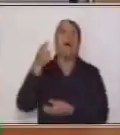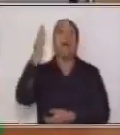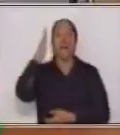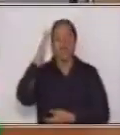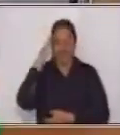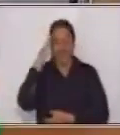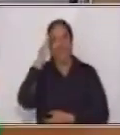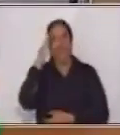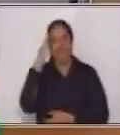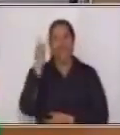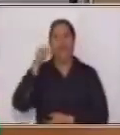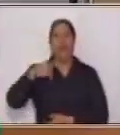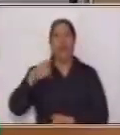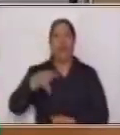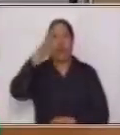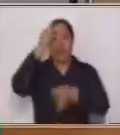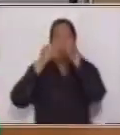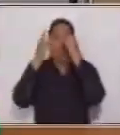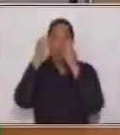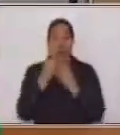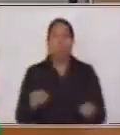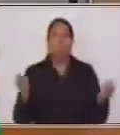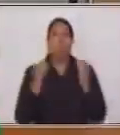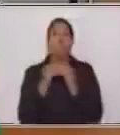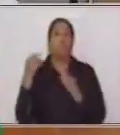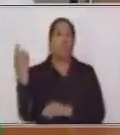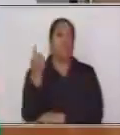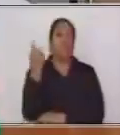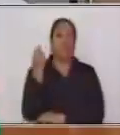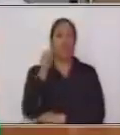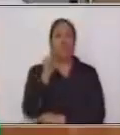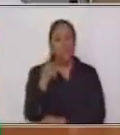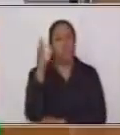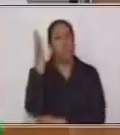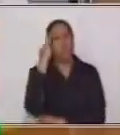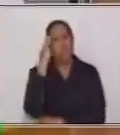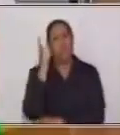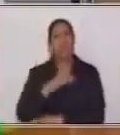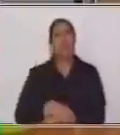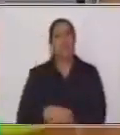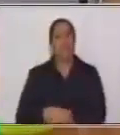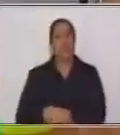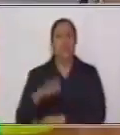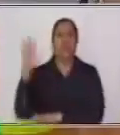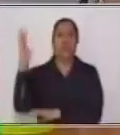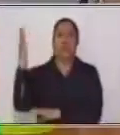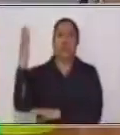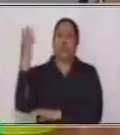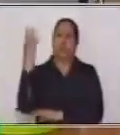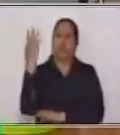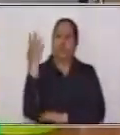algo muy importante. ¿Sabías que los árboles